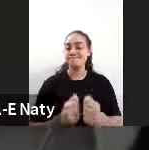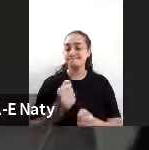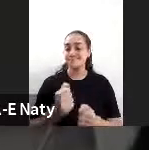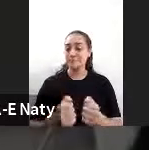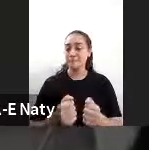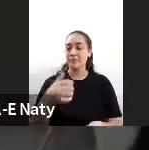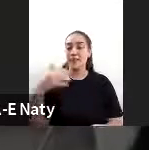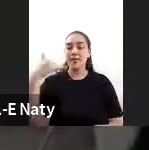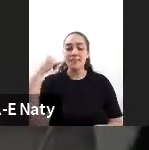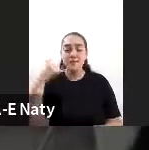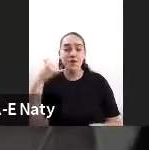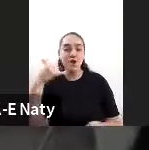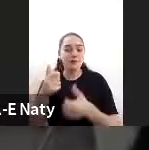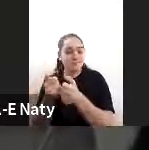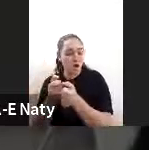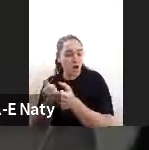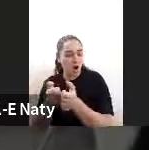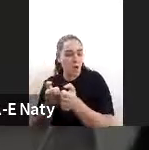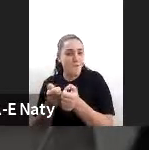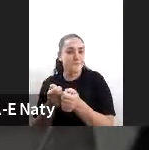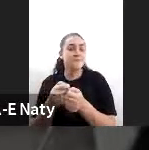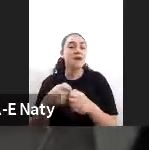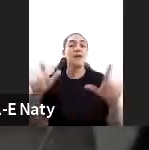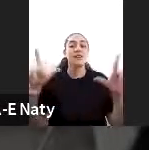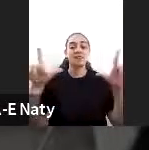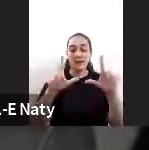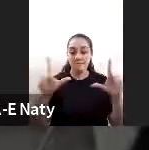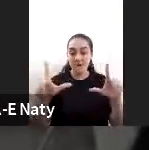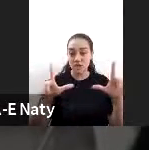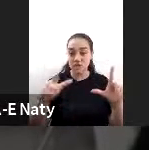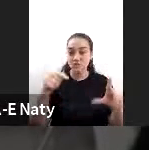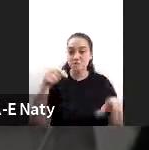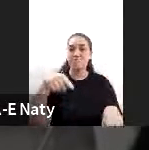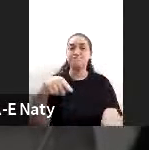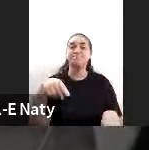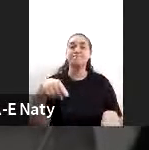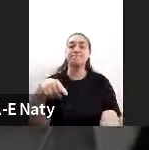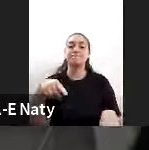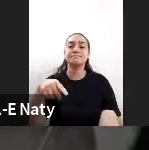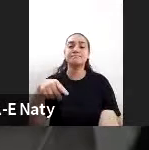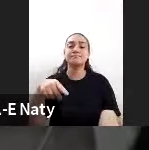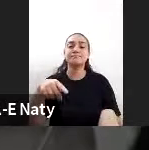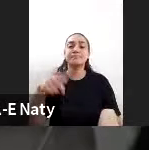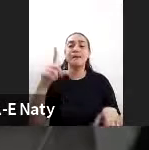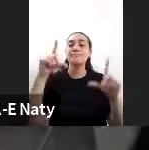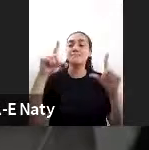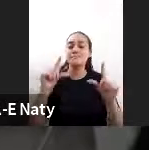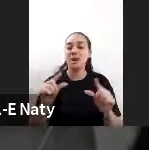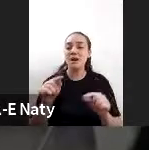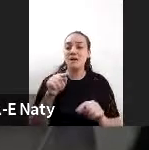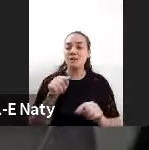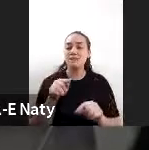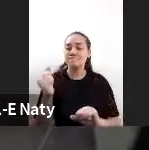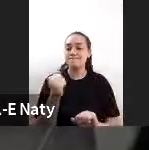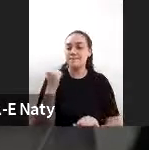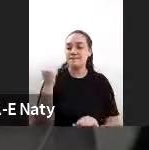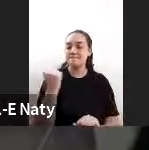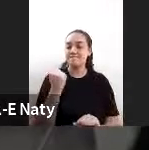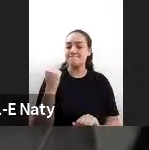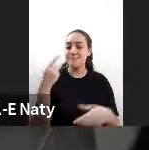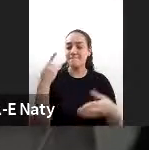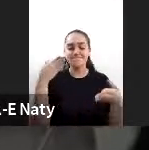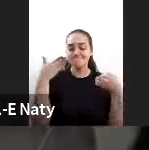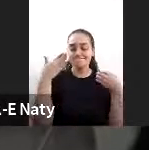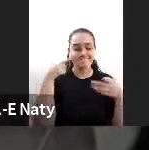móvil de televisión y su operación minorista que principalmente está enfocada en